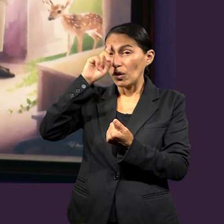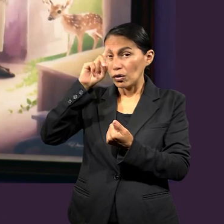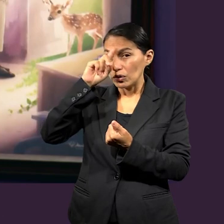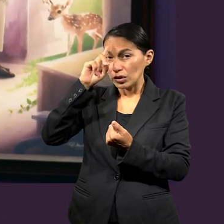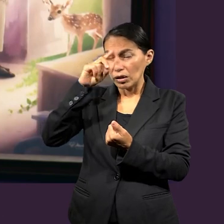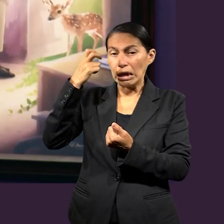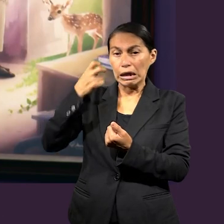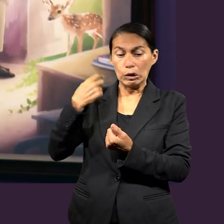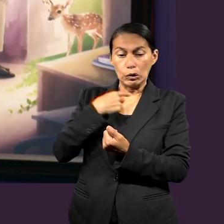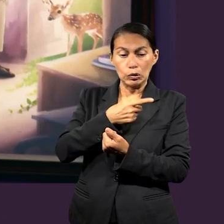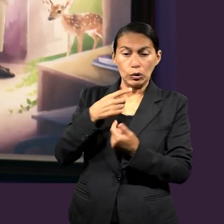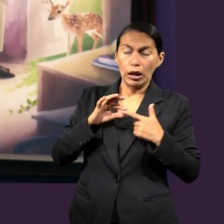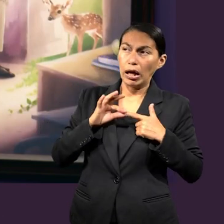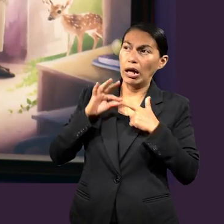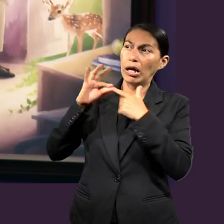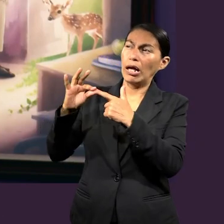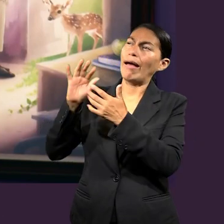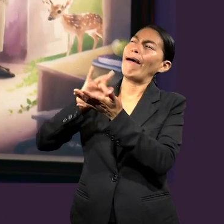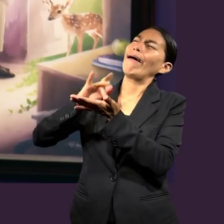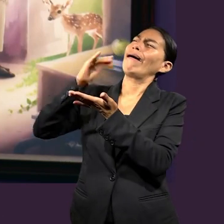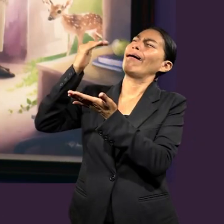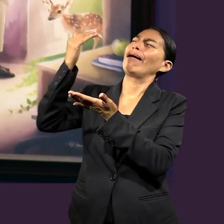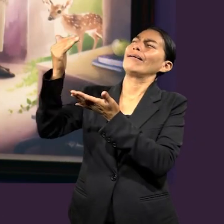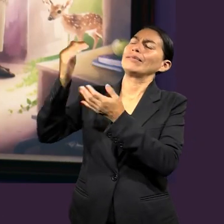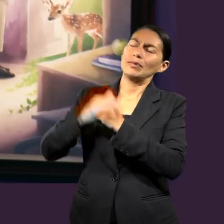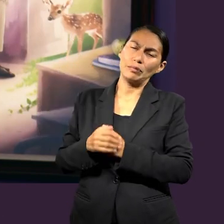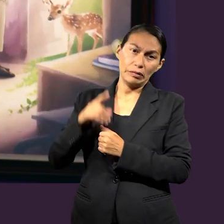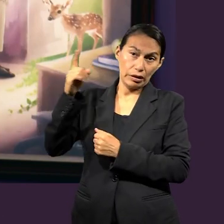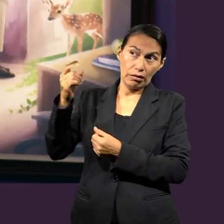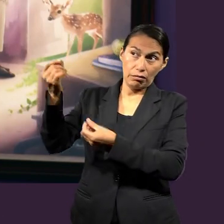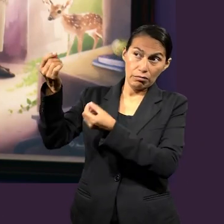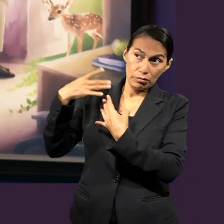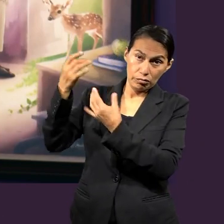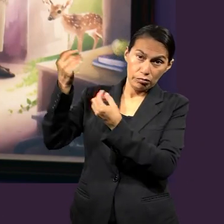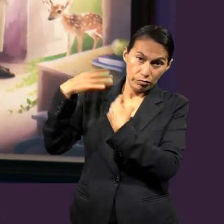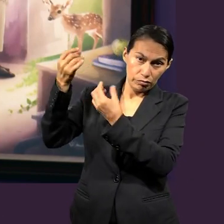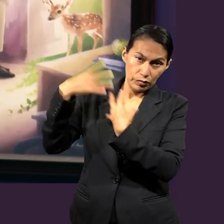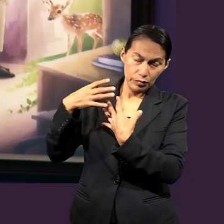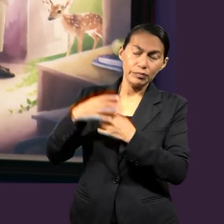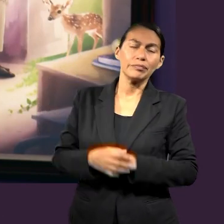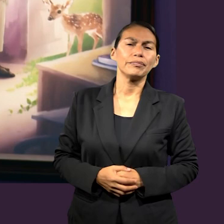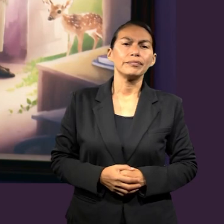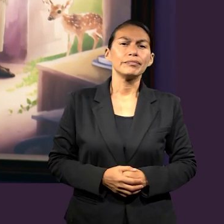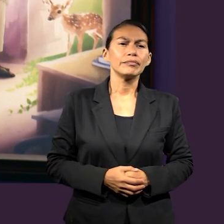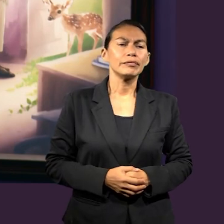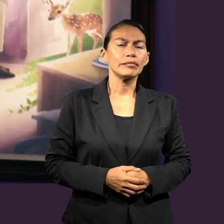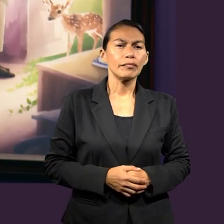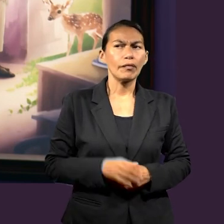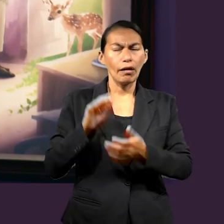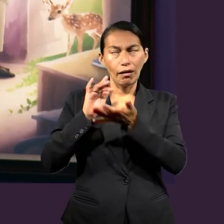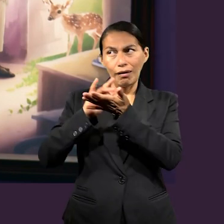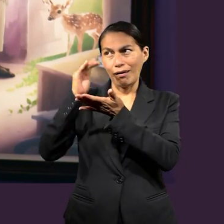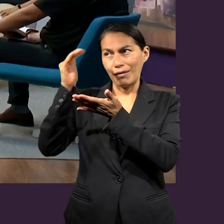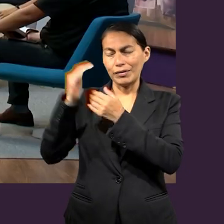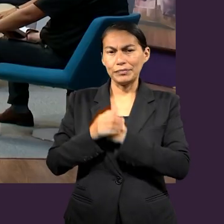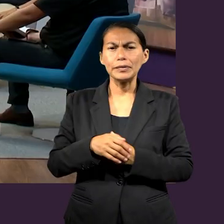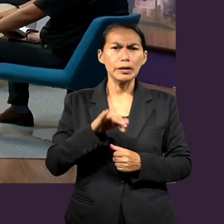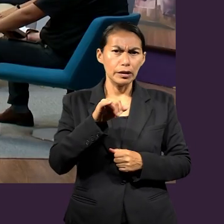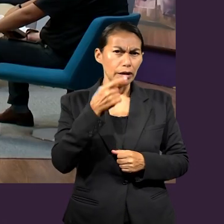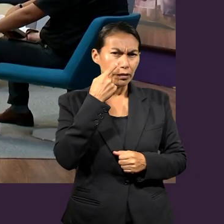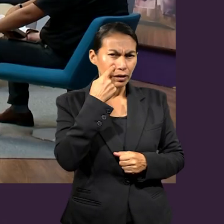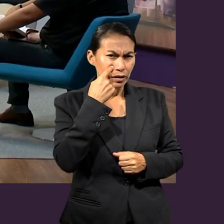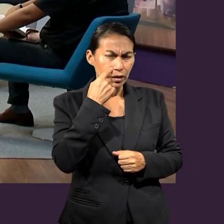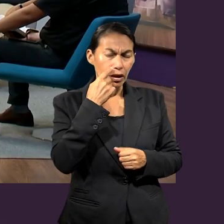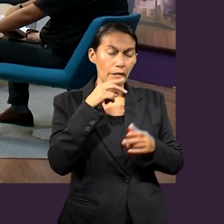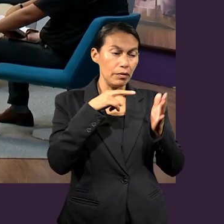orientación de Dios nos debe mover, agradecer por el poder de Él y, pues, por lo que Él permite en nuestras vidas. No, y fíjate que